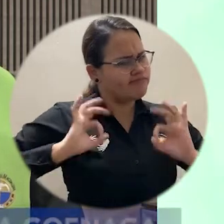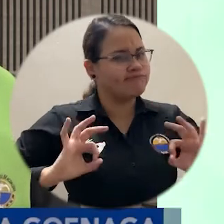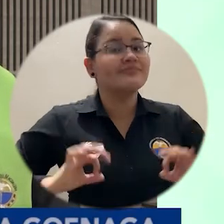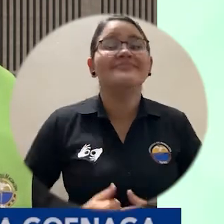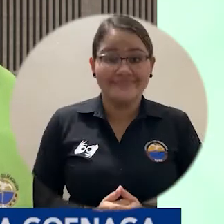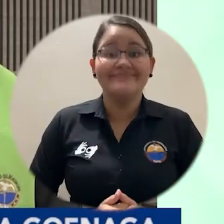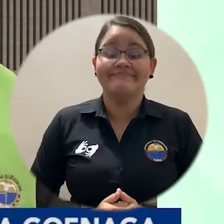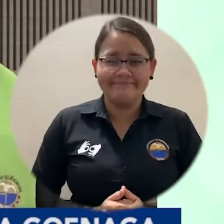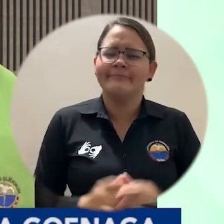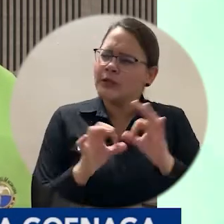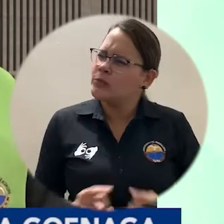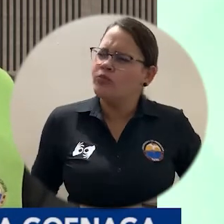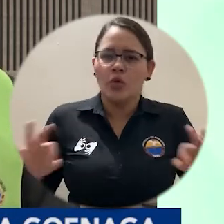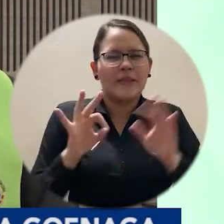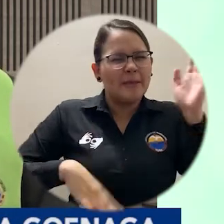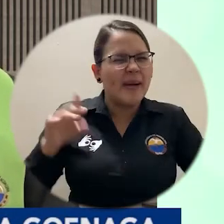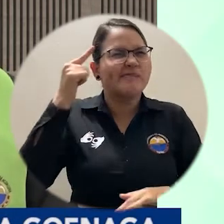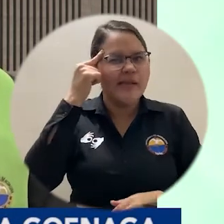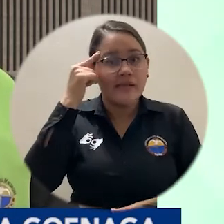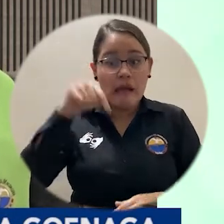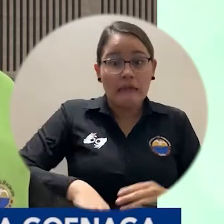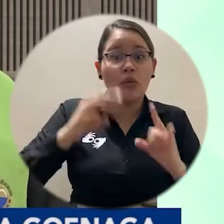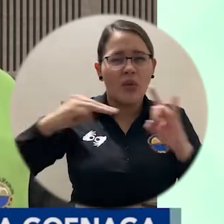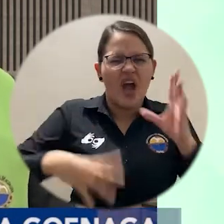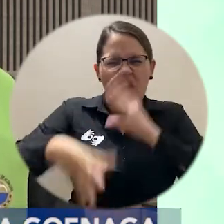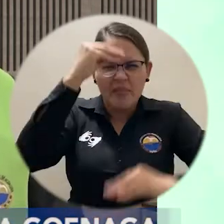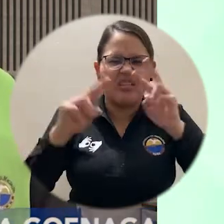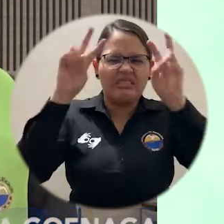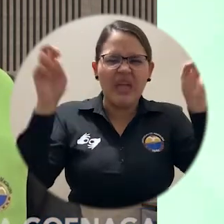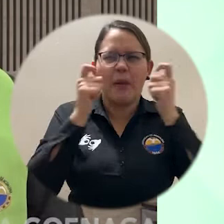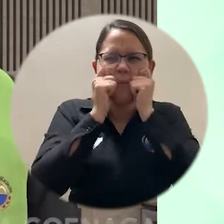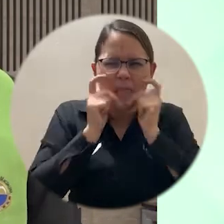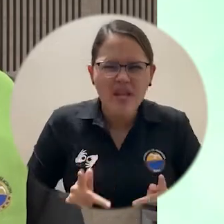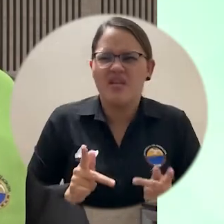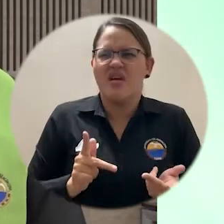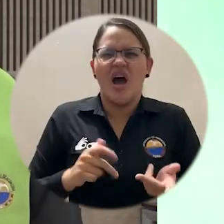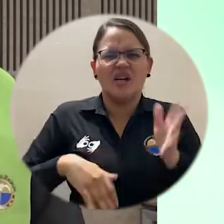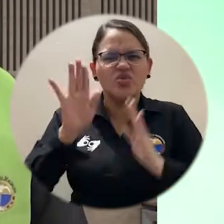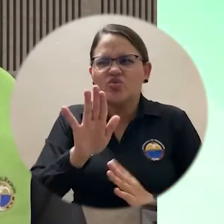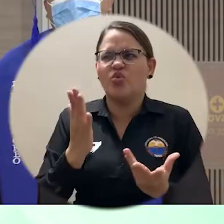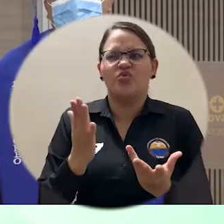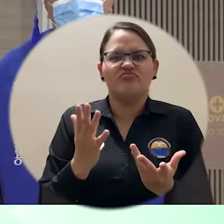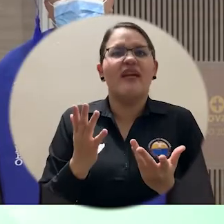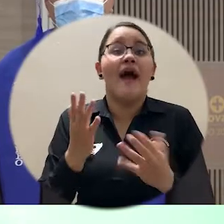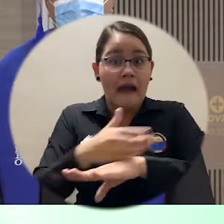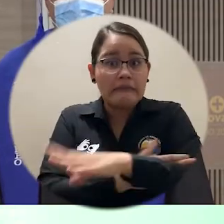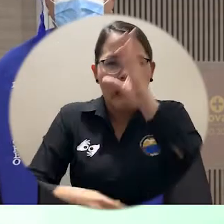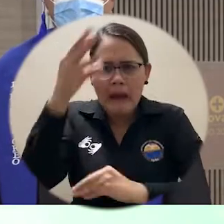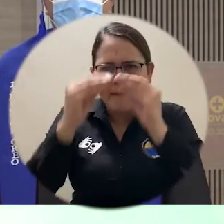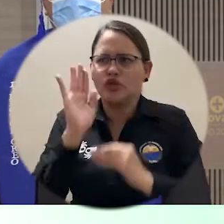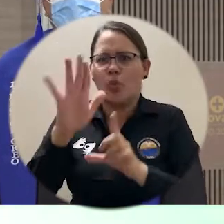Por ejemplo, él practica todo lo humanístico y académico desarrollado aquí, tanto en la parte presencial como en la parte virtual. Es de